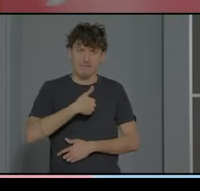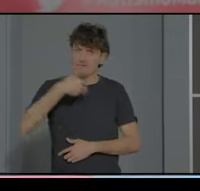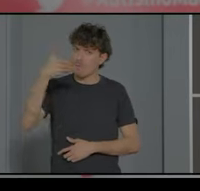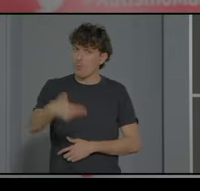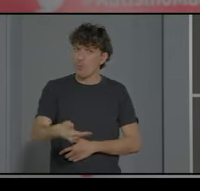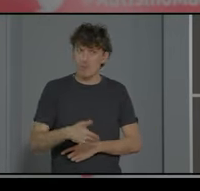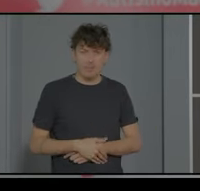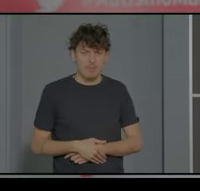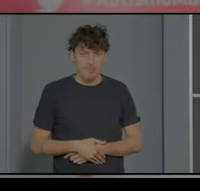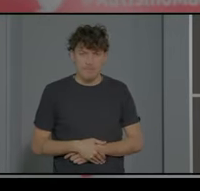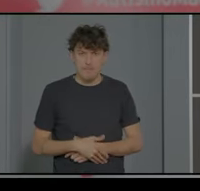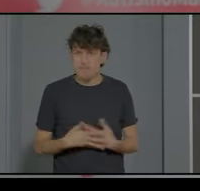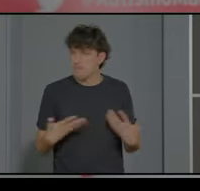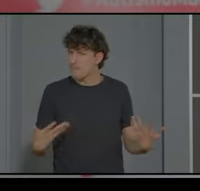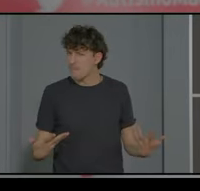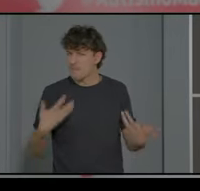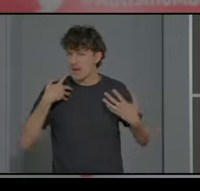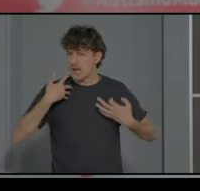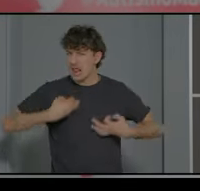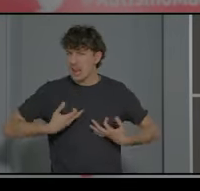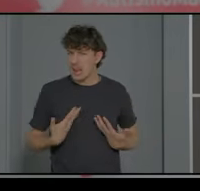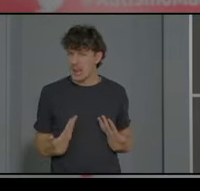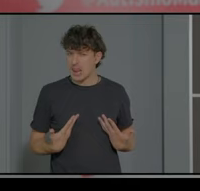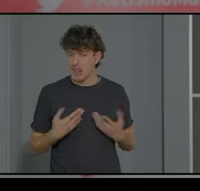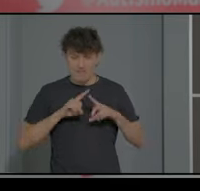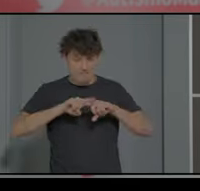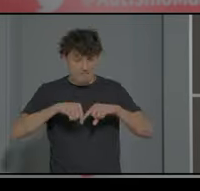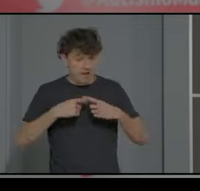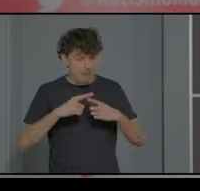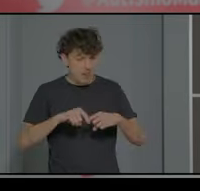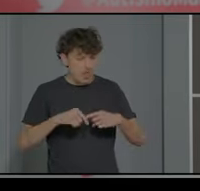¿cuál es la permeabilidad real de una familia en un centro ordinario?